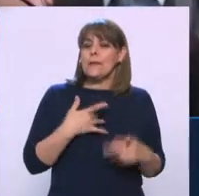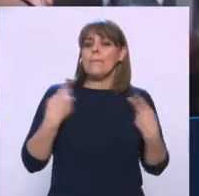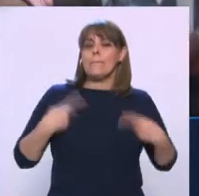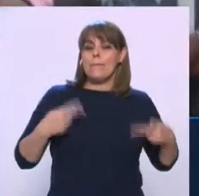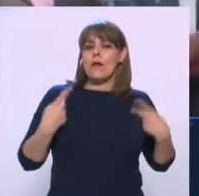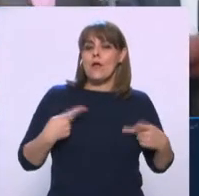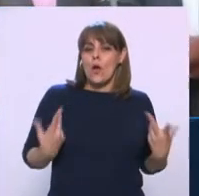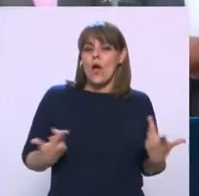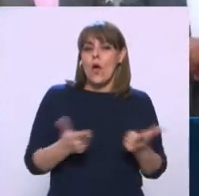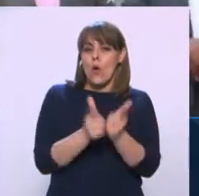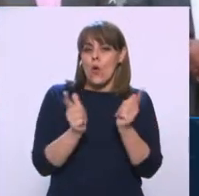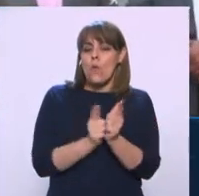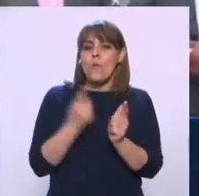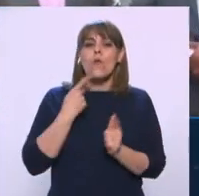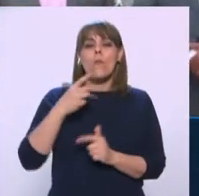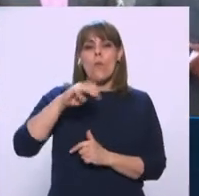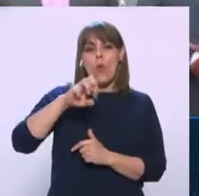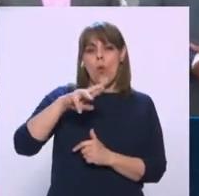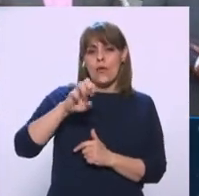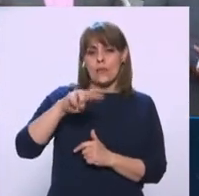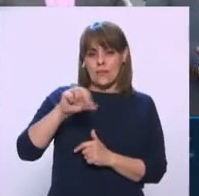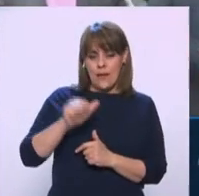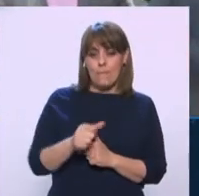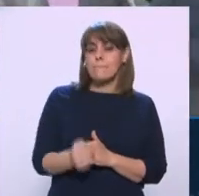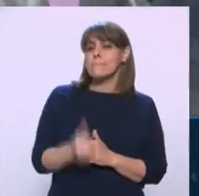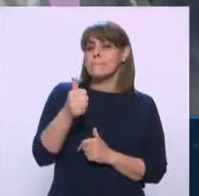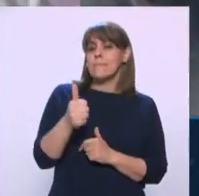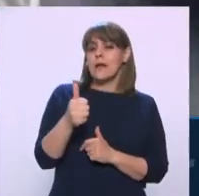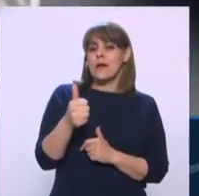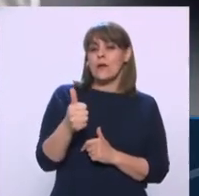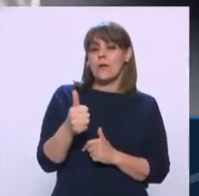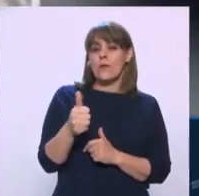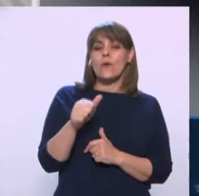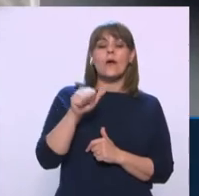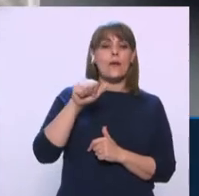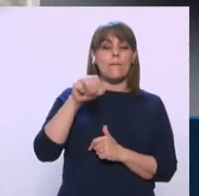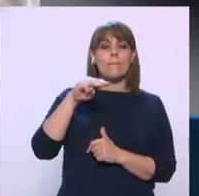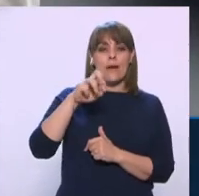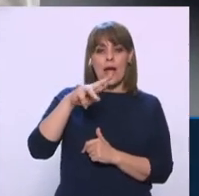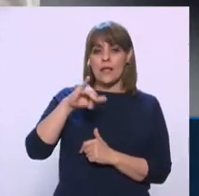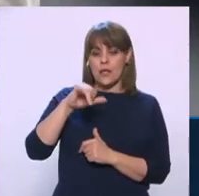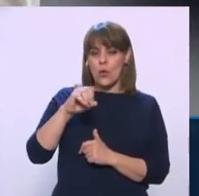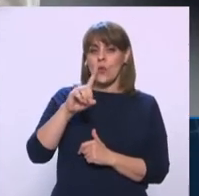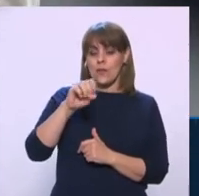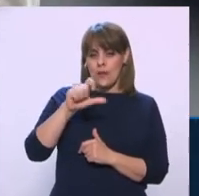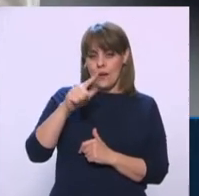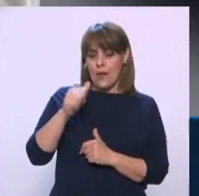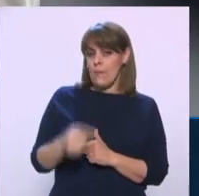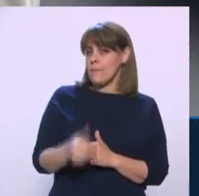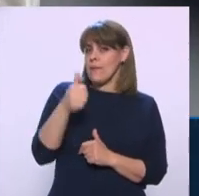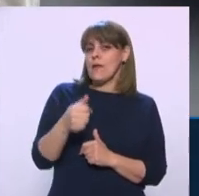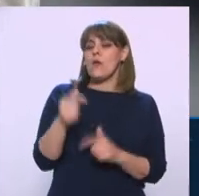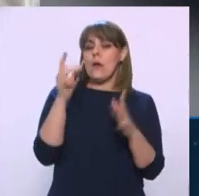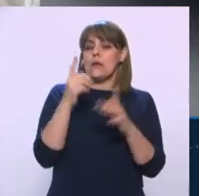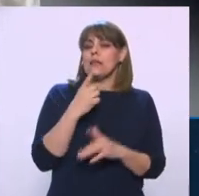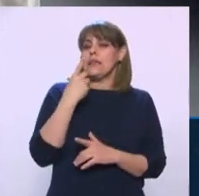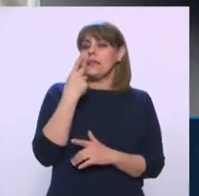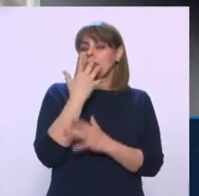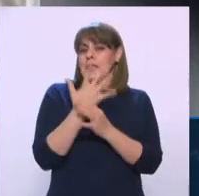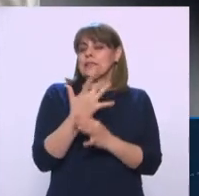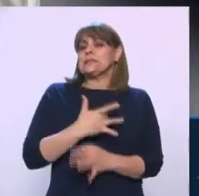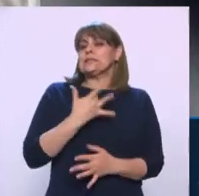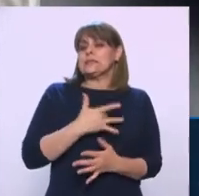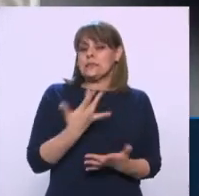primero que fijó una postura al respecto Fue justamente Mario Delgado Quien durante la transmisión de esta